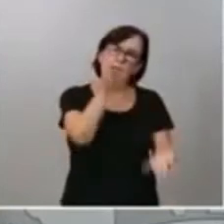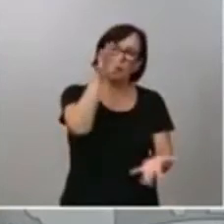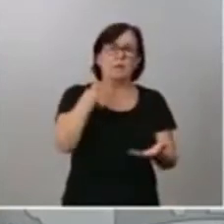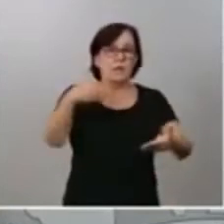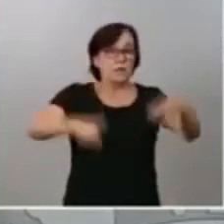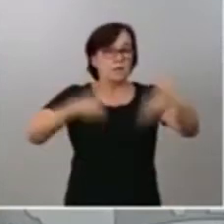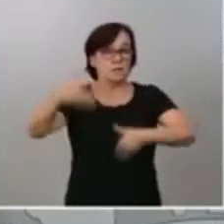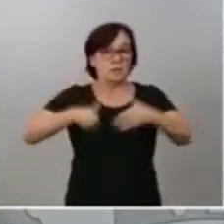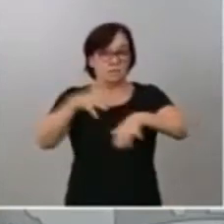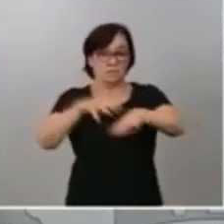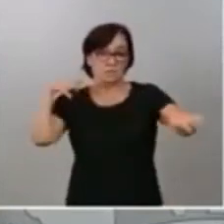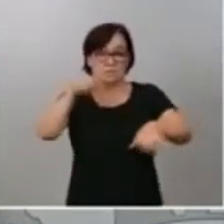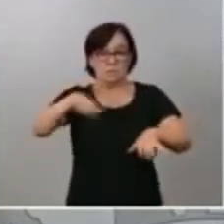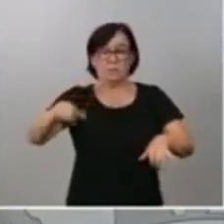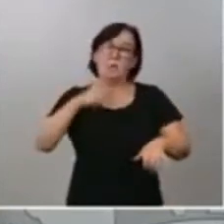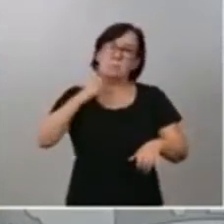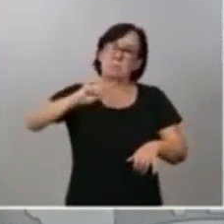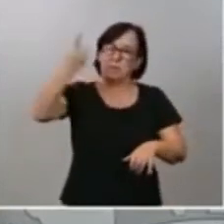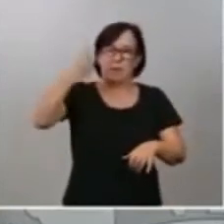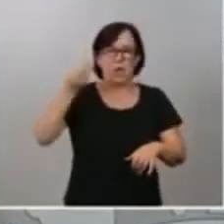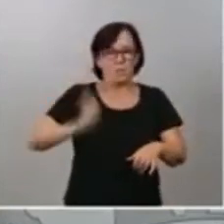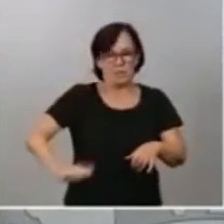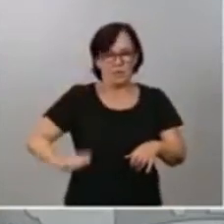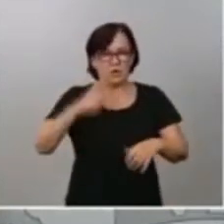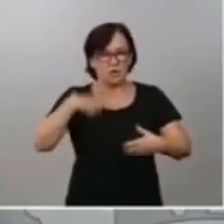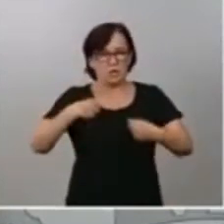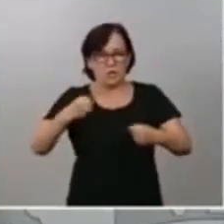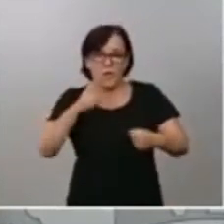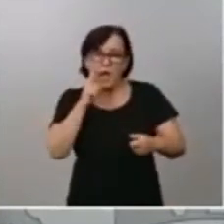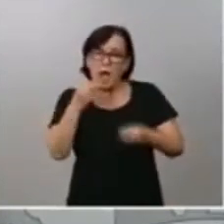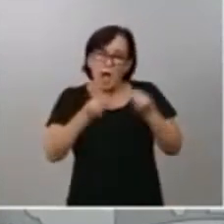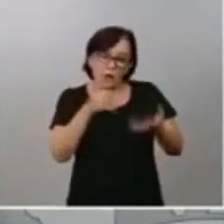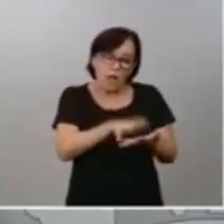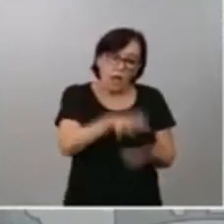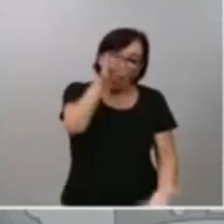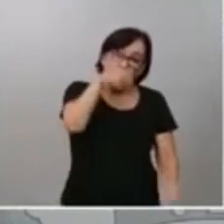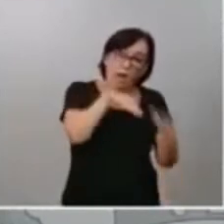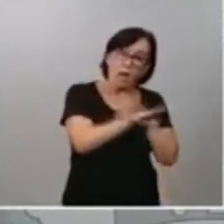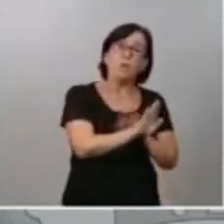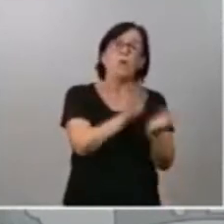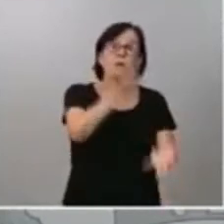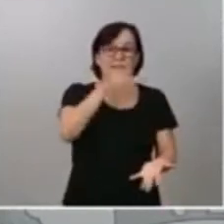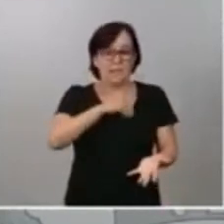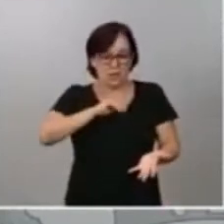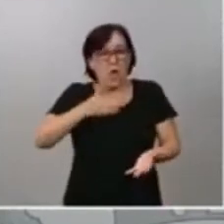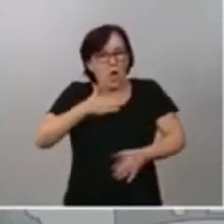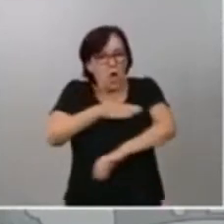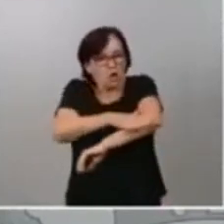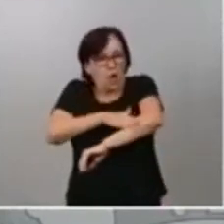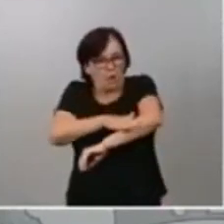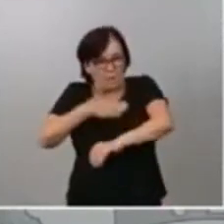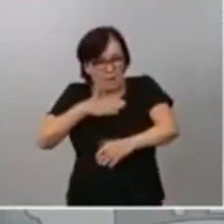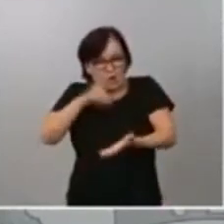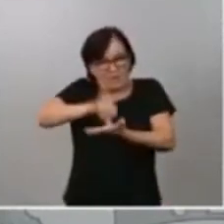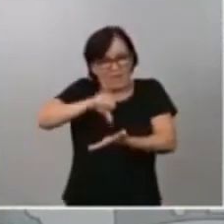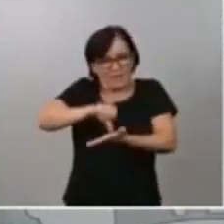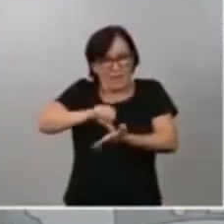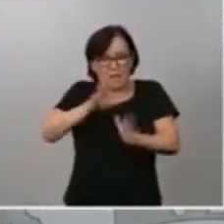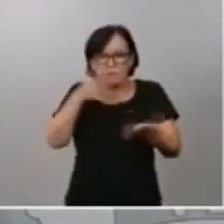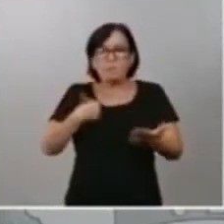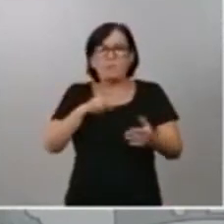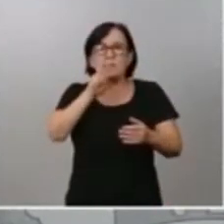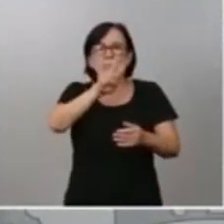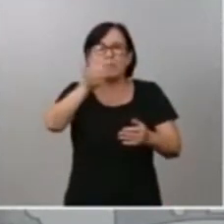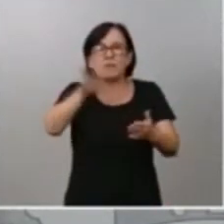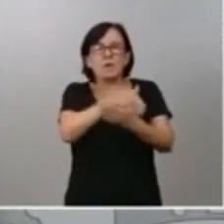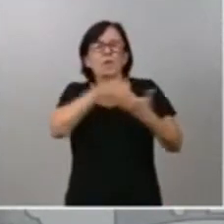profesionales sanitarios, contando hoy en España, el Gobierno me refiero, el Gobierno central, con más de 24 millones